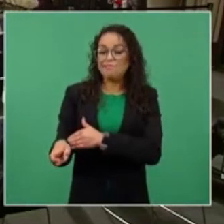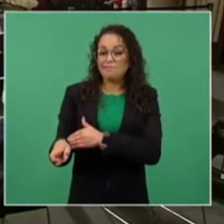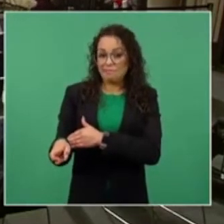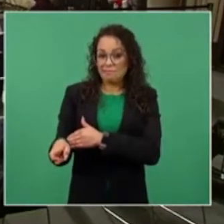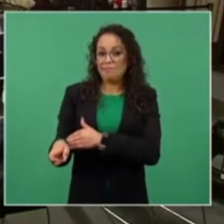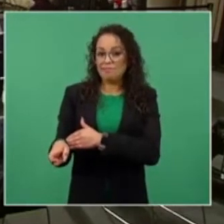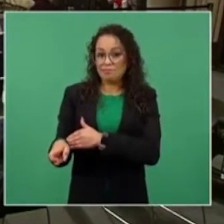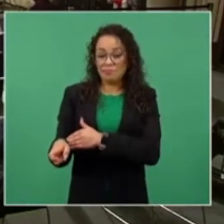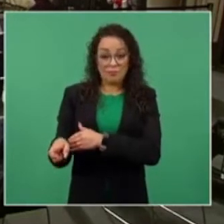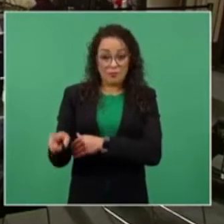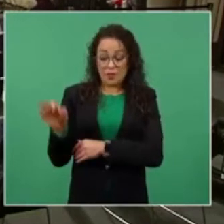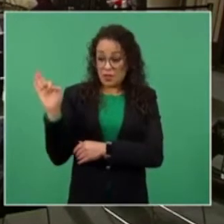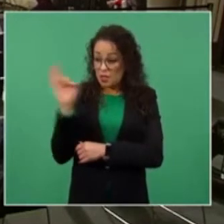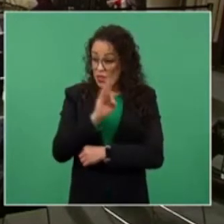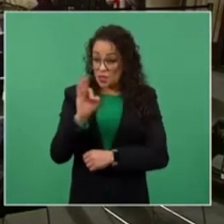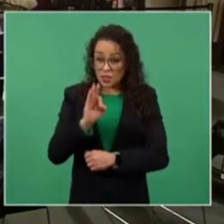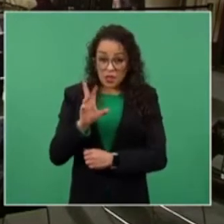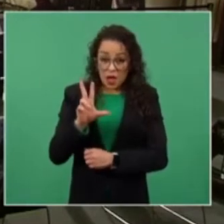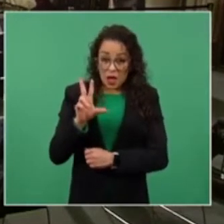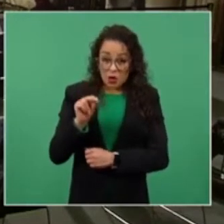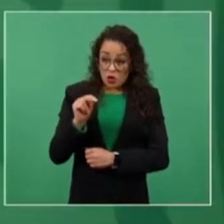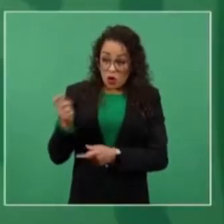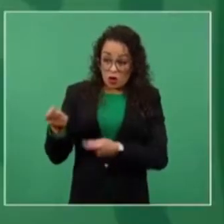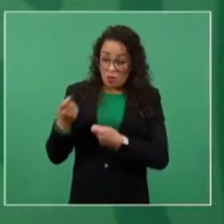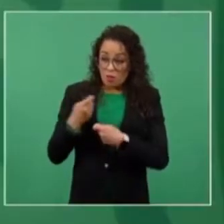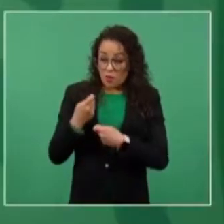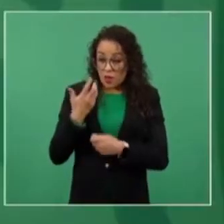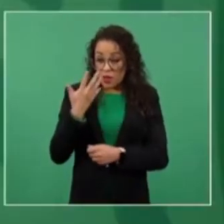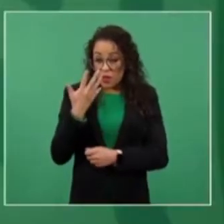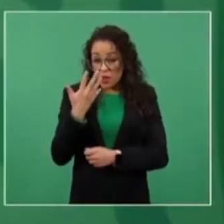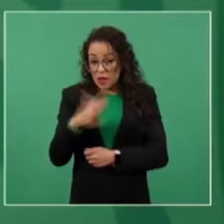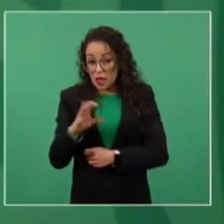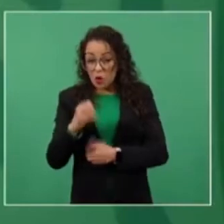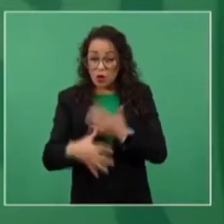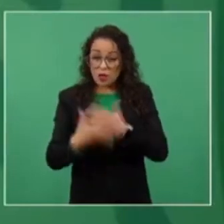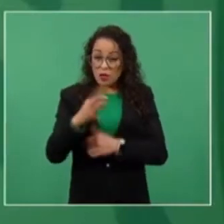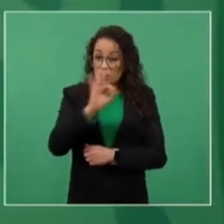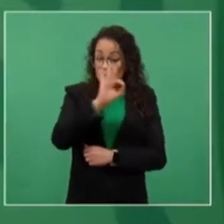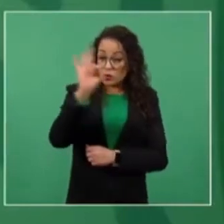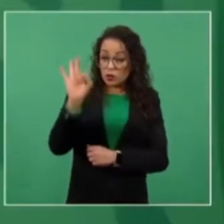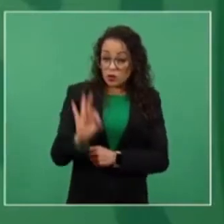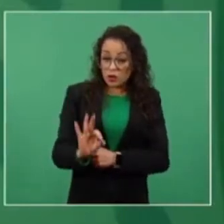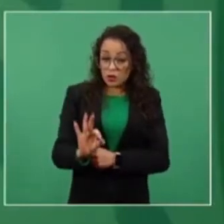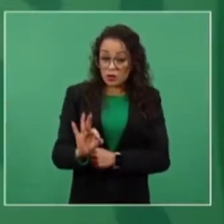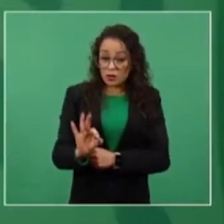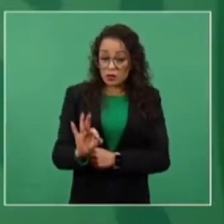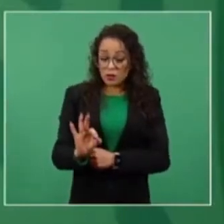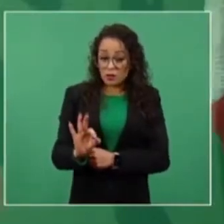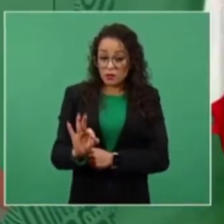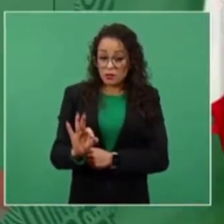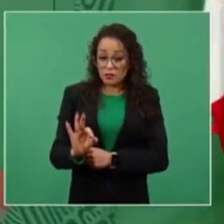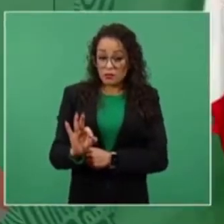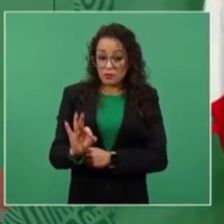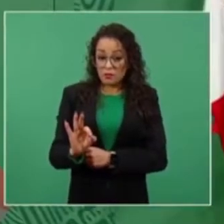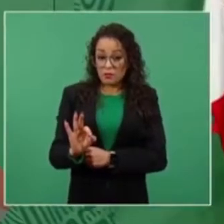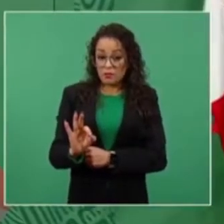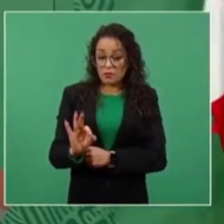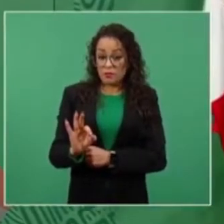Si no me das un 10 por ciento, un 15, porque ya no era diezmo,